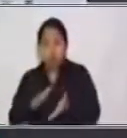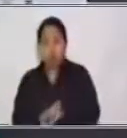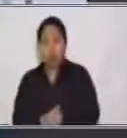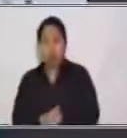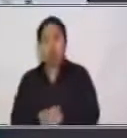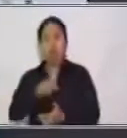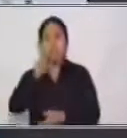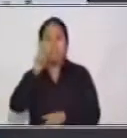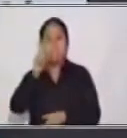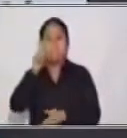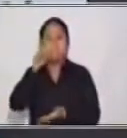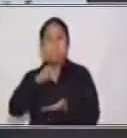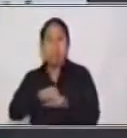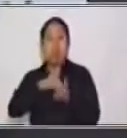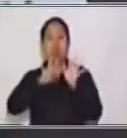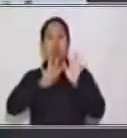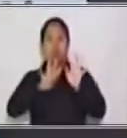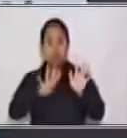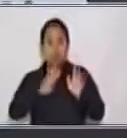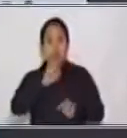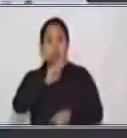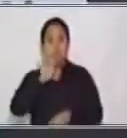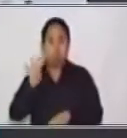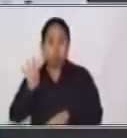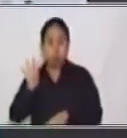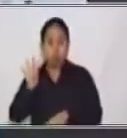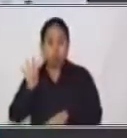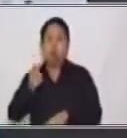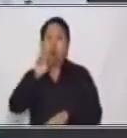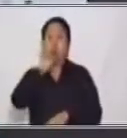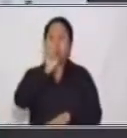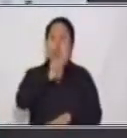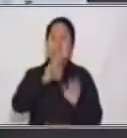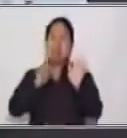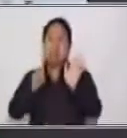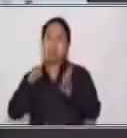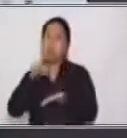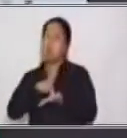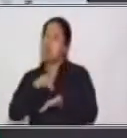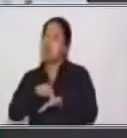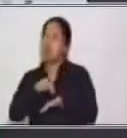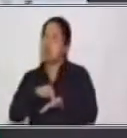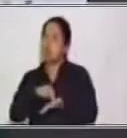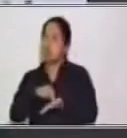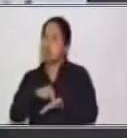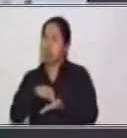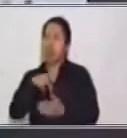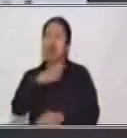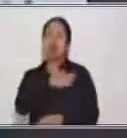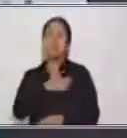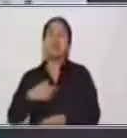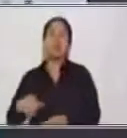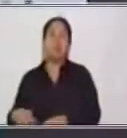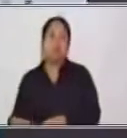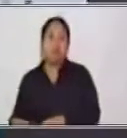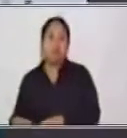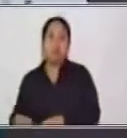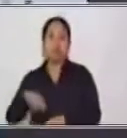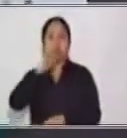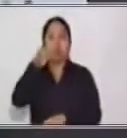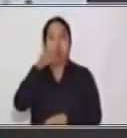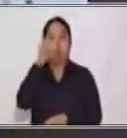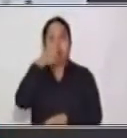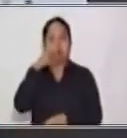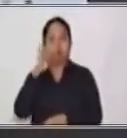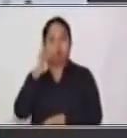1924. El 26 de noviembre, precisamente de 1924, el presidente José María Orellana